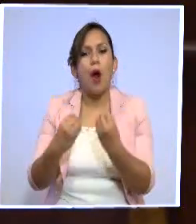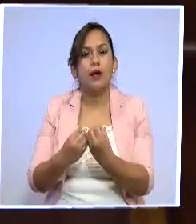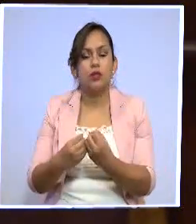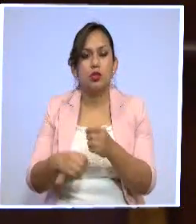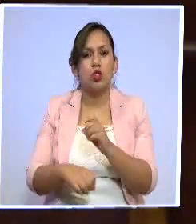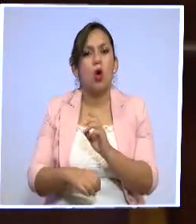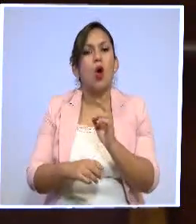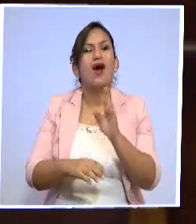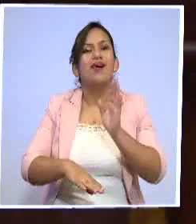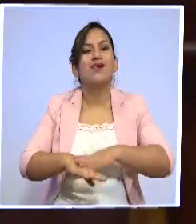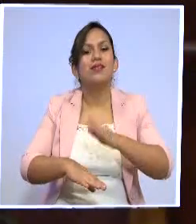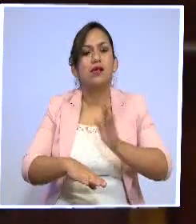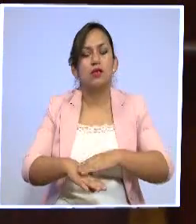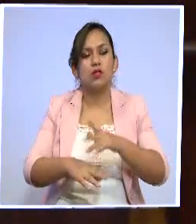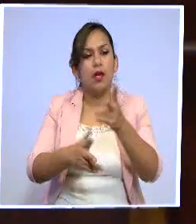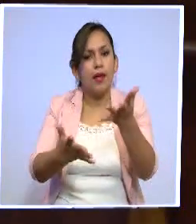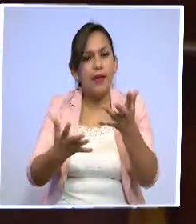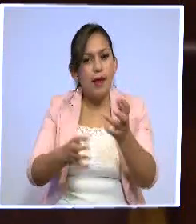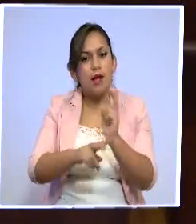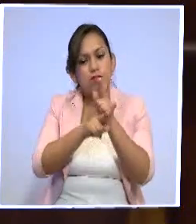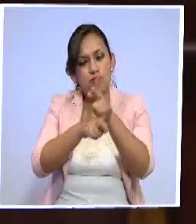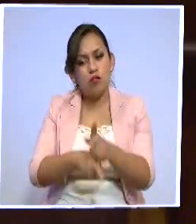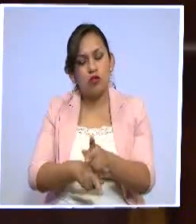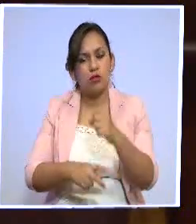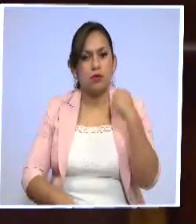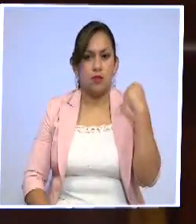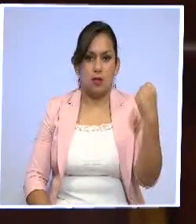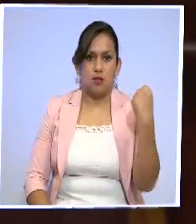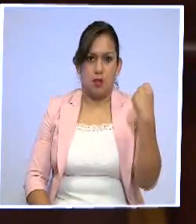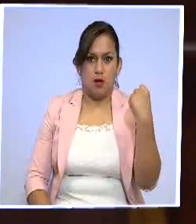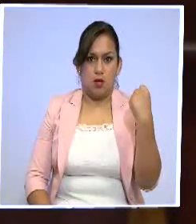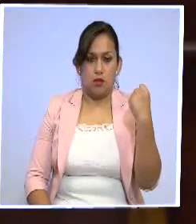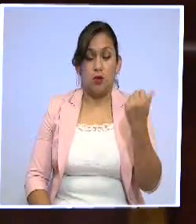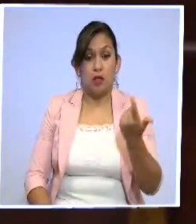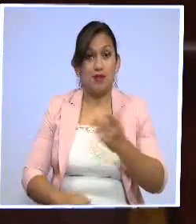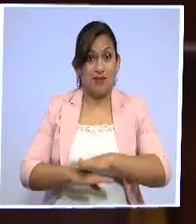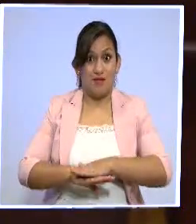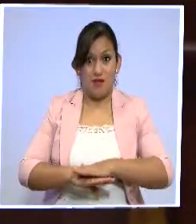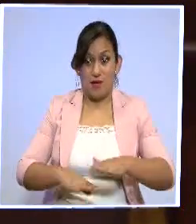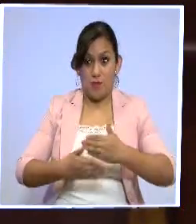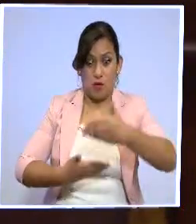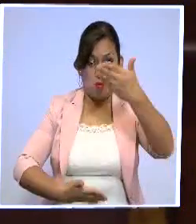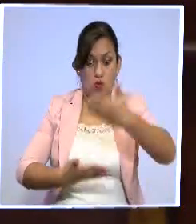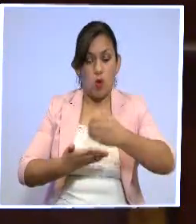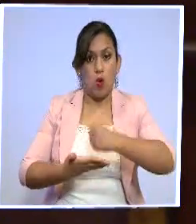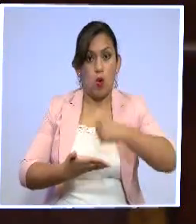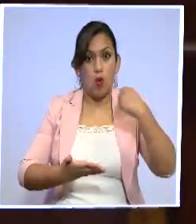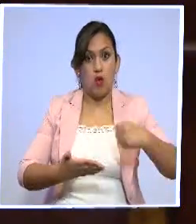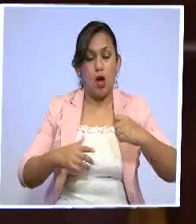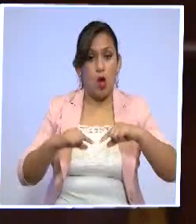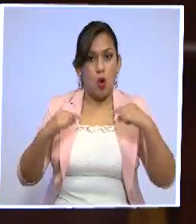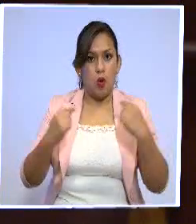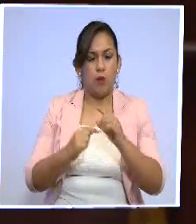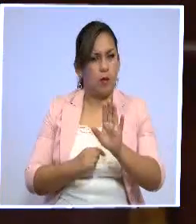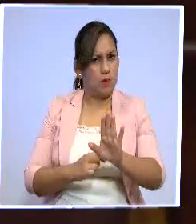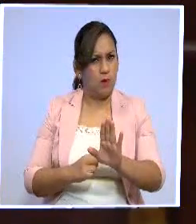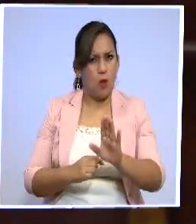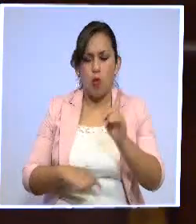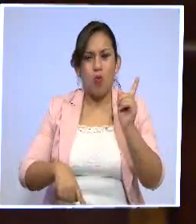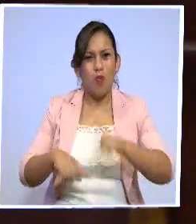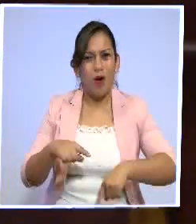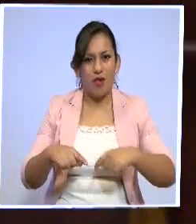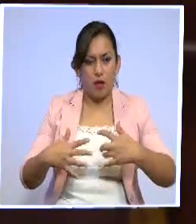marco del convenio 98 es la negociación colectiva que termina en un contrato colectivo, por lo tanto no puede estar separado